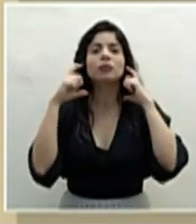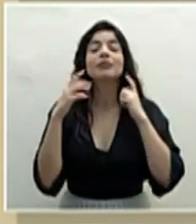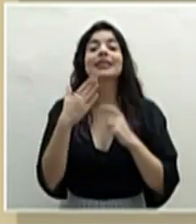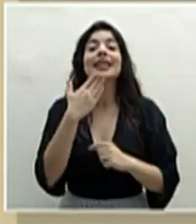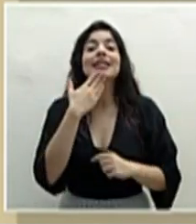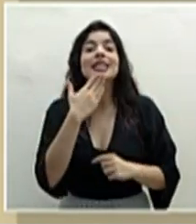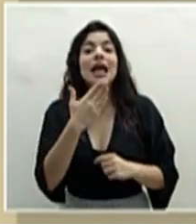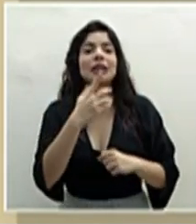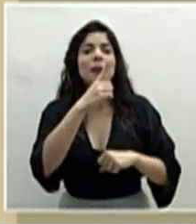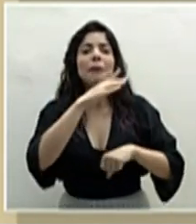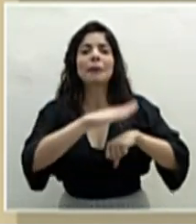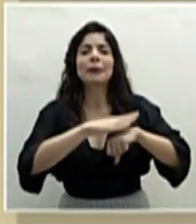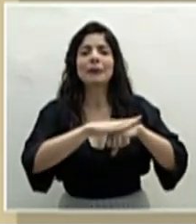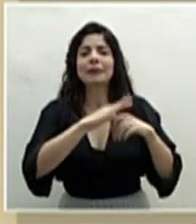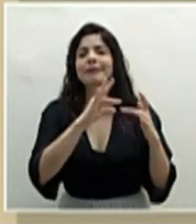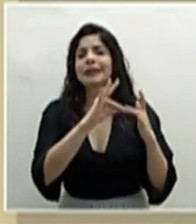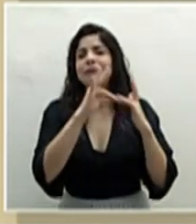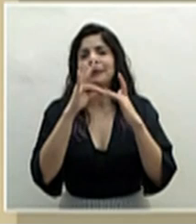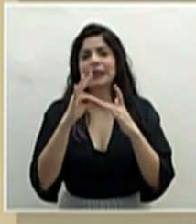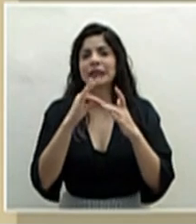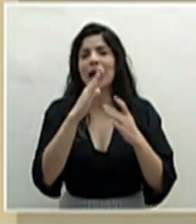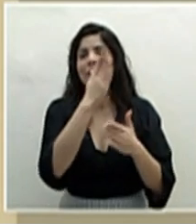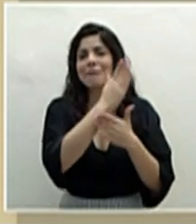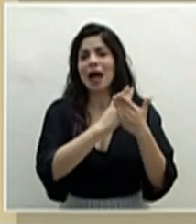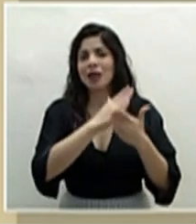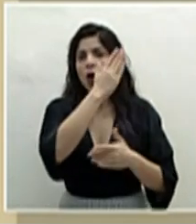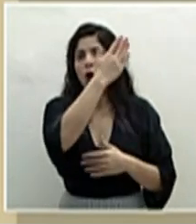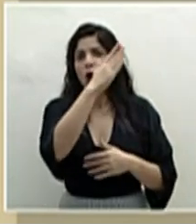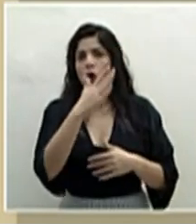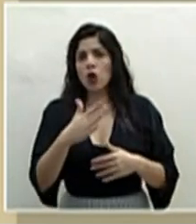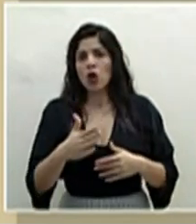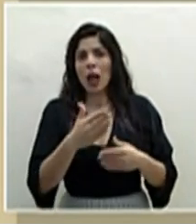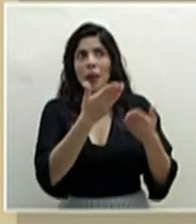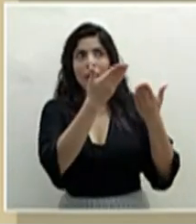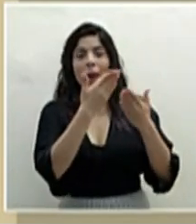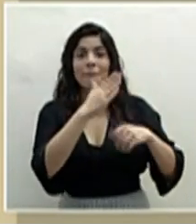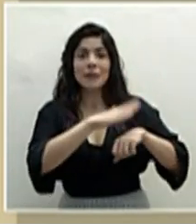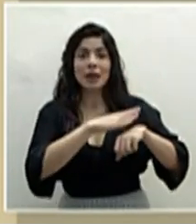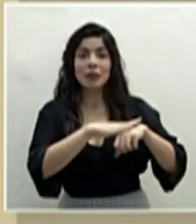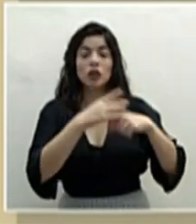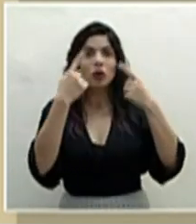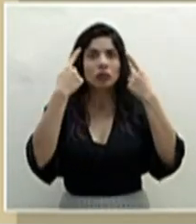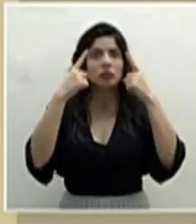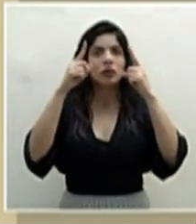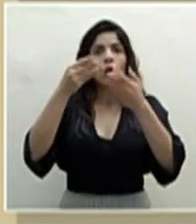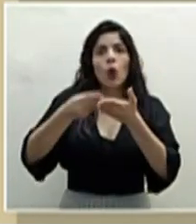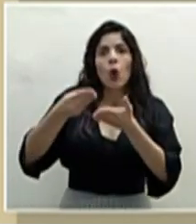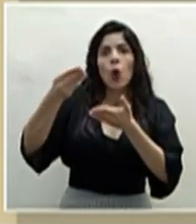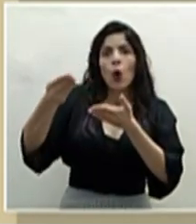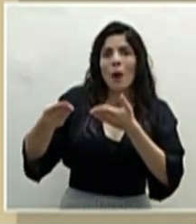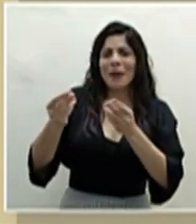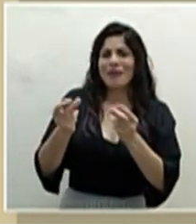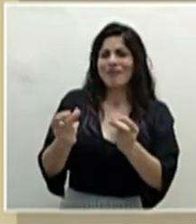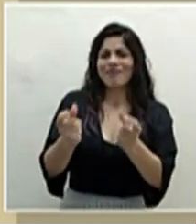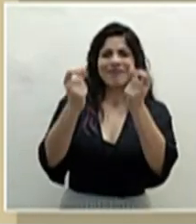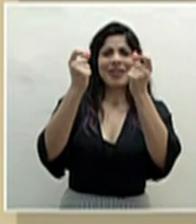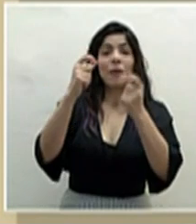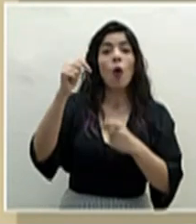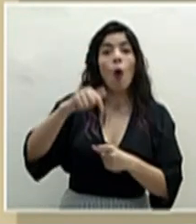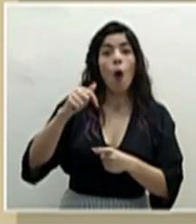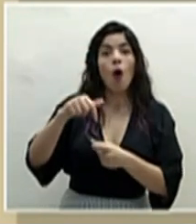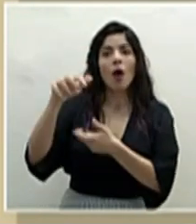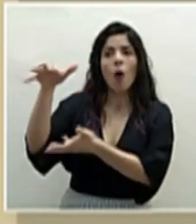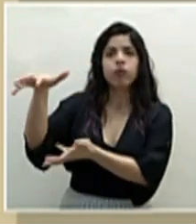gracias a un permiso especial de la Contraloría General de la República, se pudo hacer una compra expedita y hoy